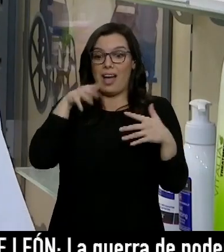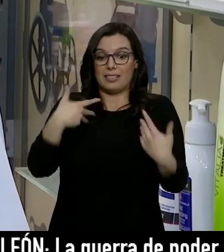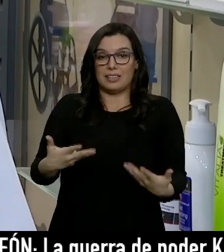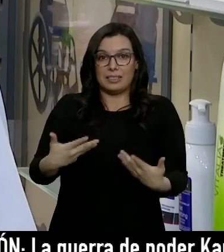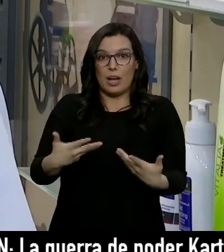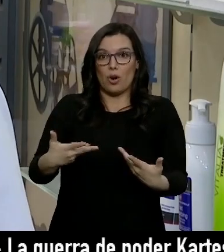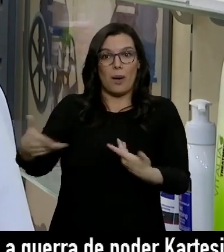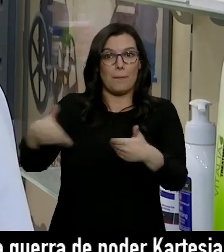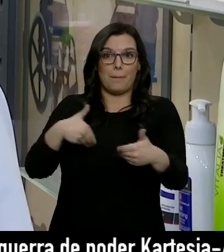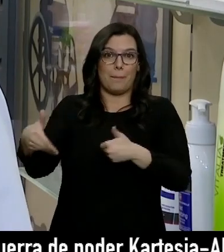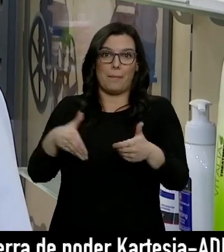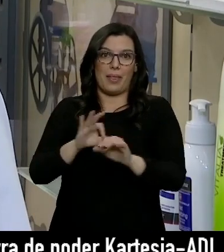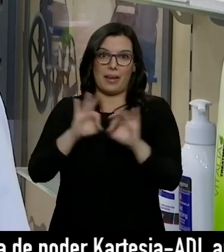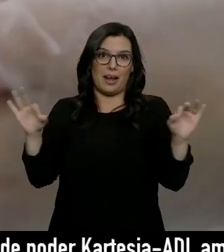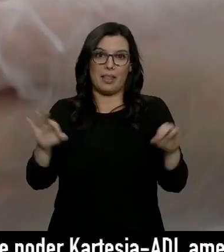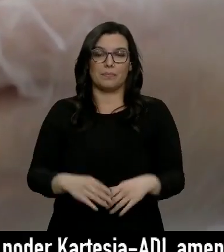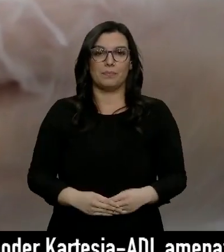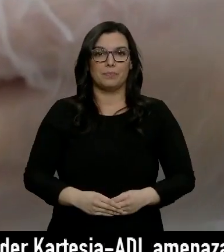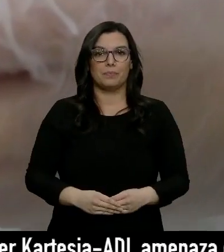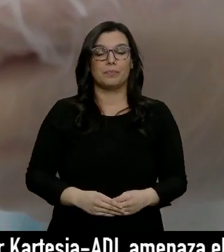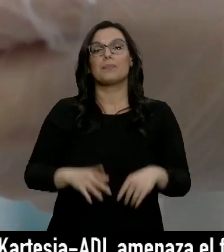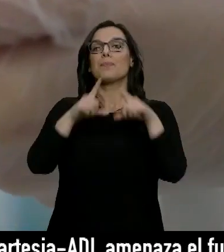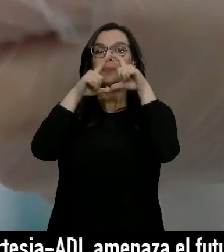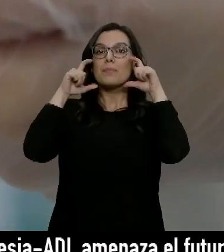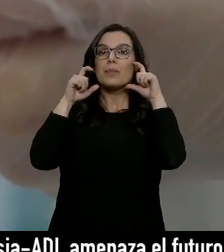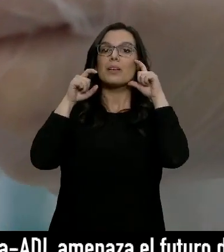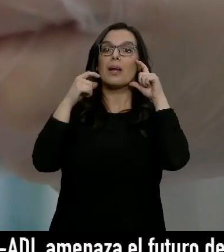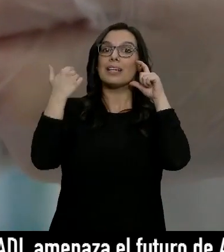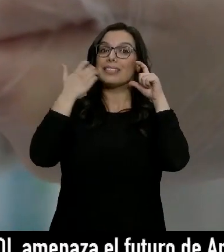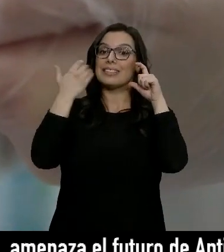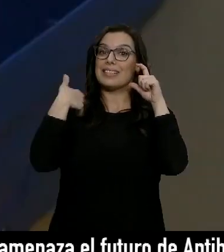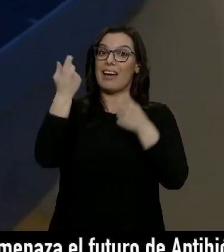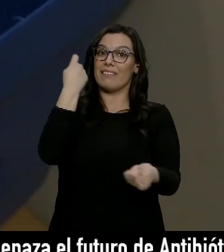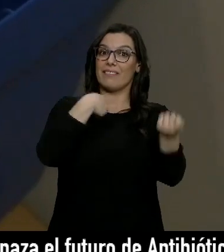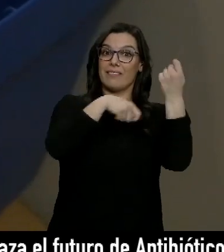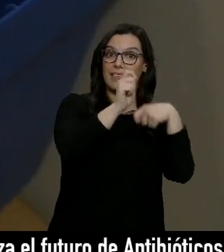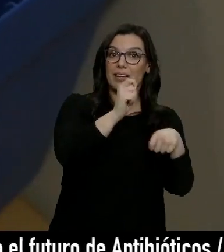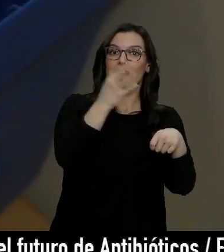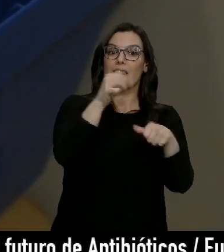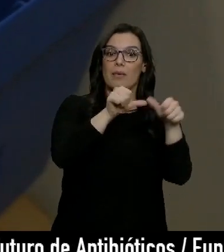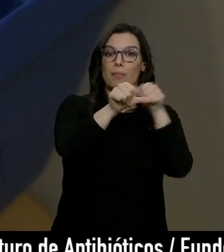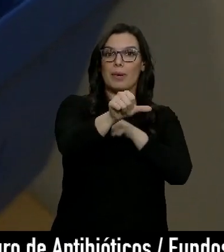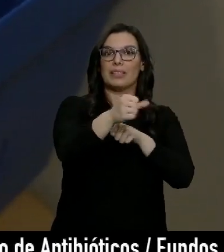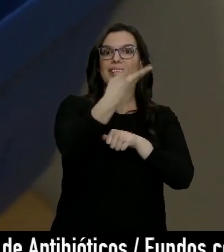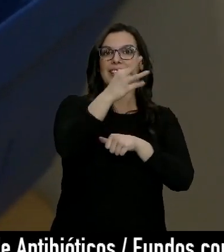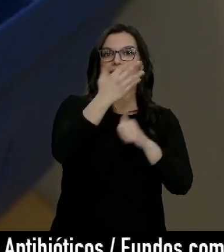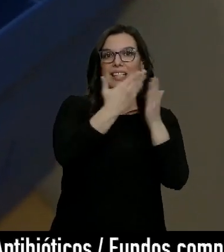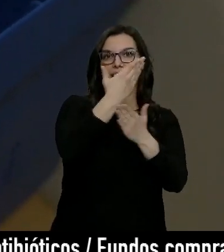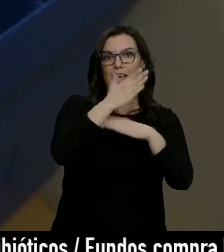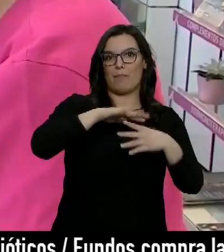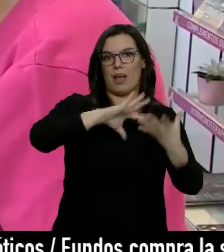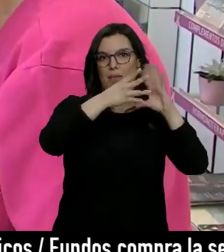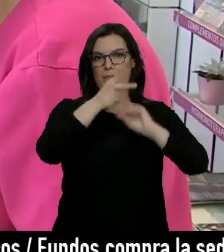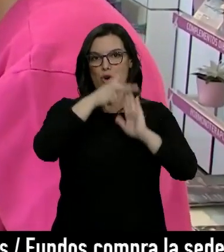tenido ningún tipo de demanda de ese tipo de mascarillas. Las mascarillas que ya estén en el mercado tendrán 30 días para adaptarse a esta